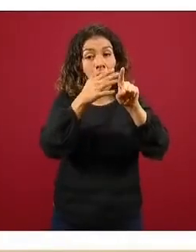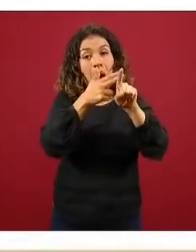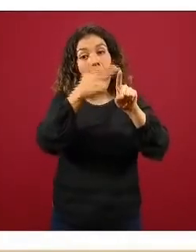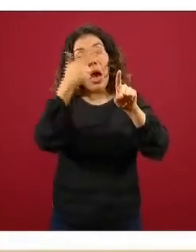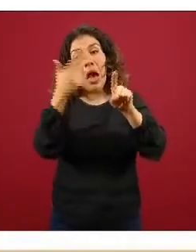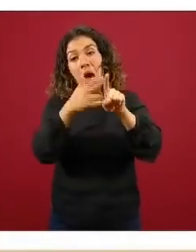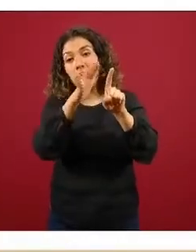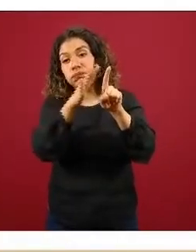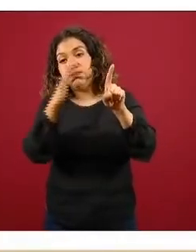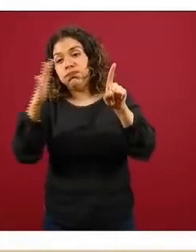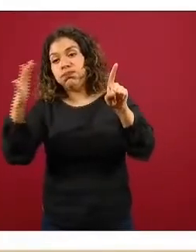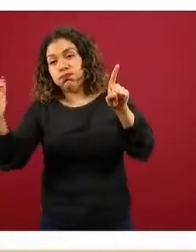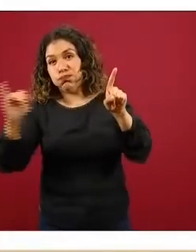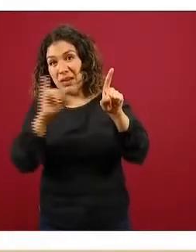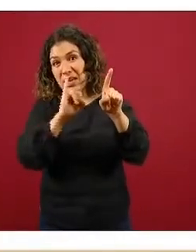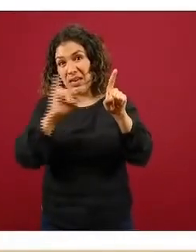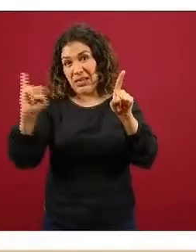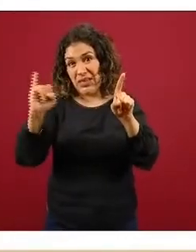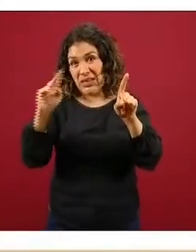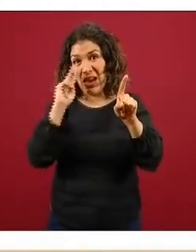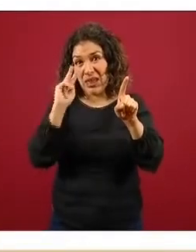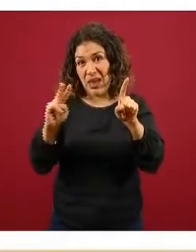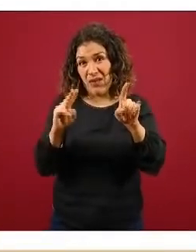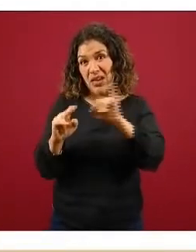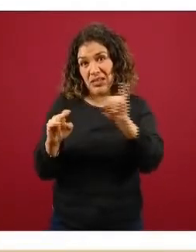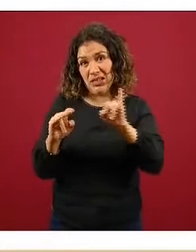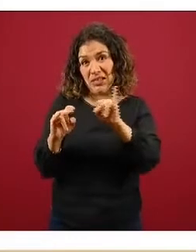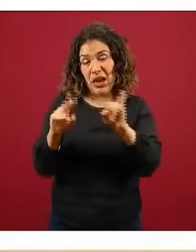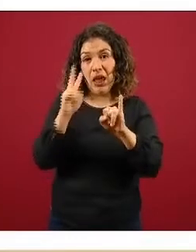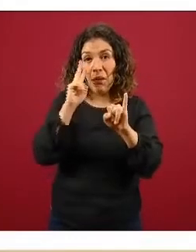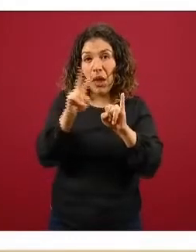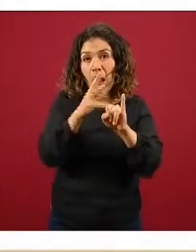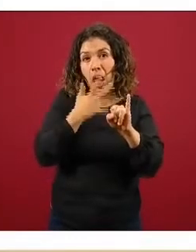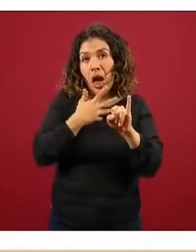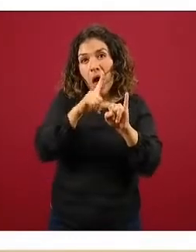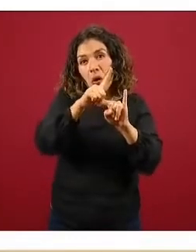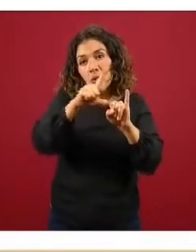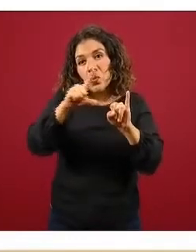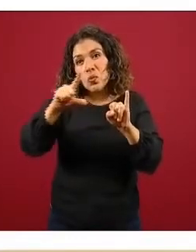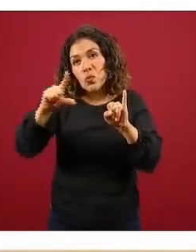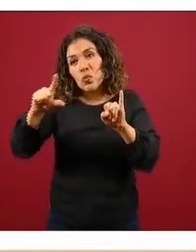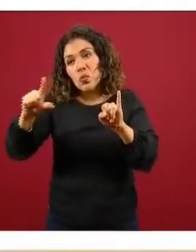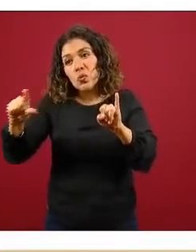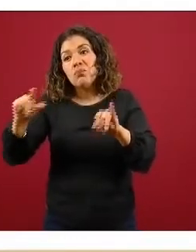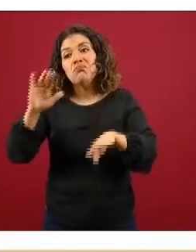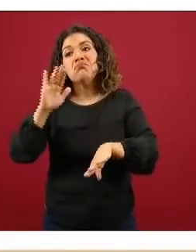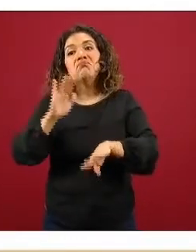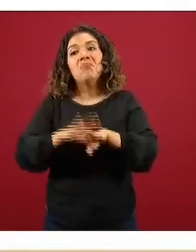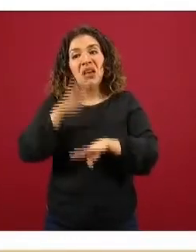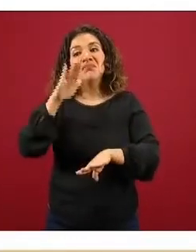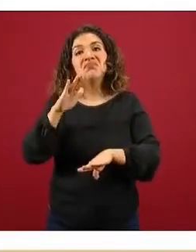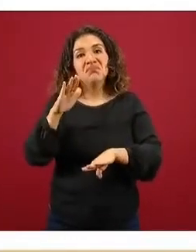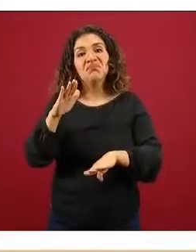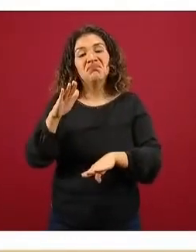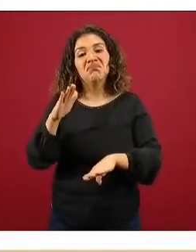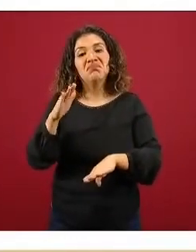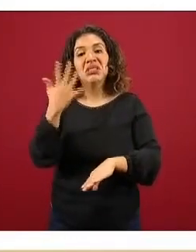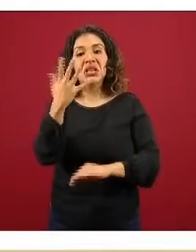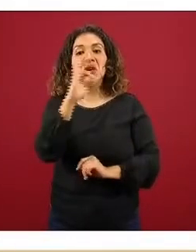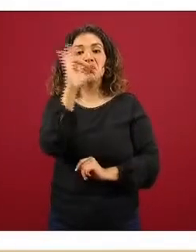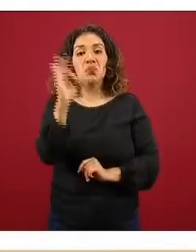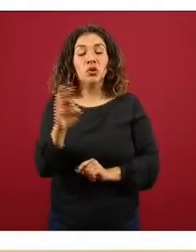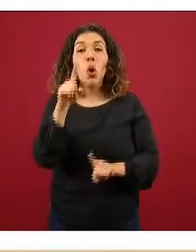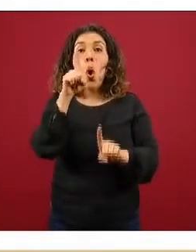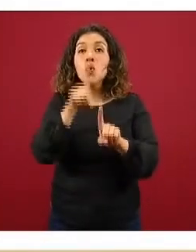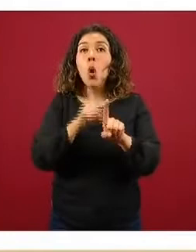la izquierda de su pantalla, todos han tenido al menos más del 5 por ciento de incremento de movilidad. Los colores